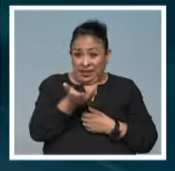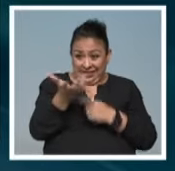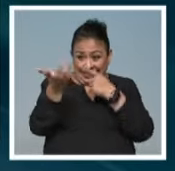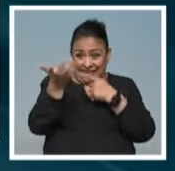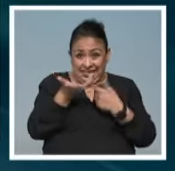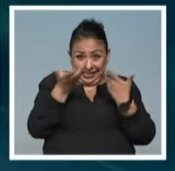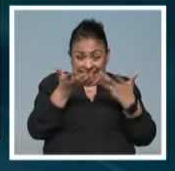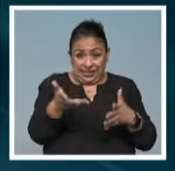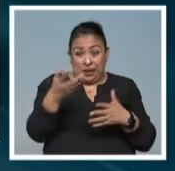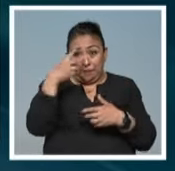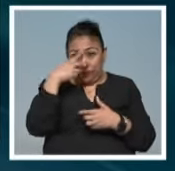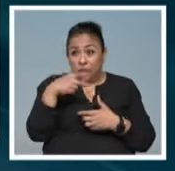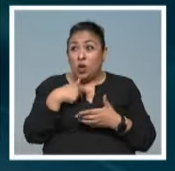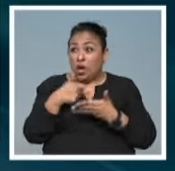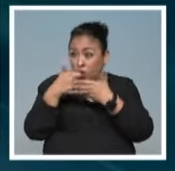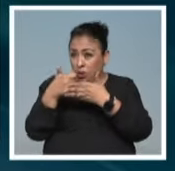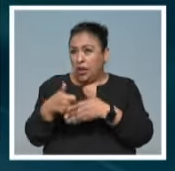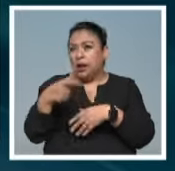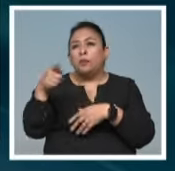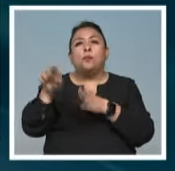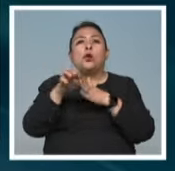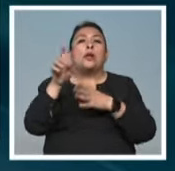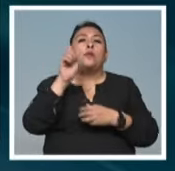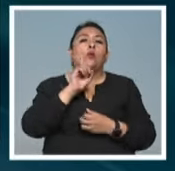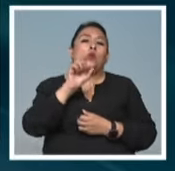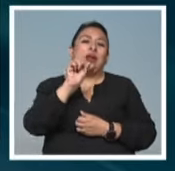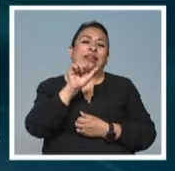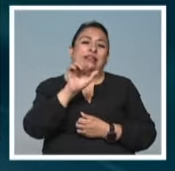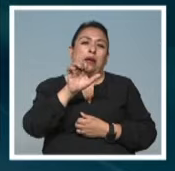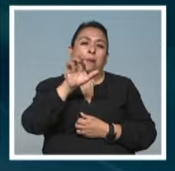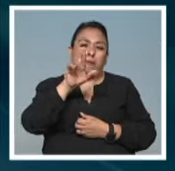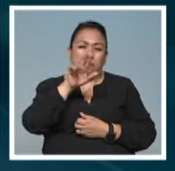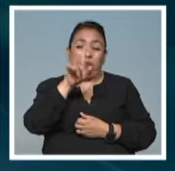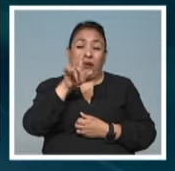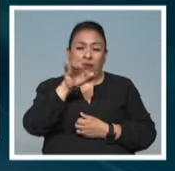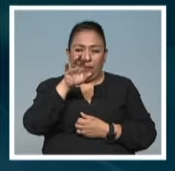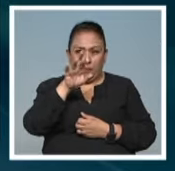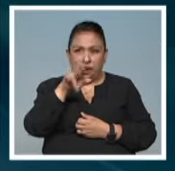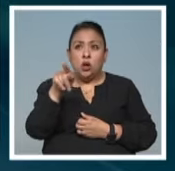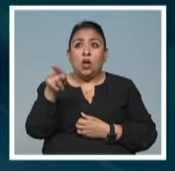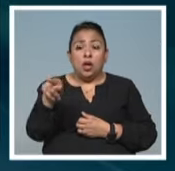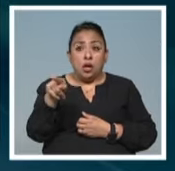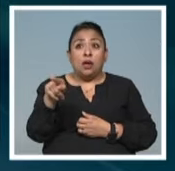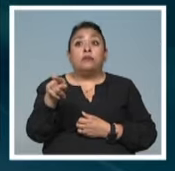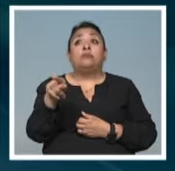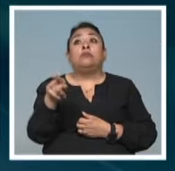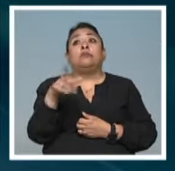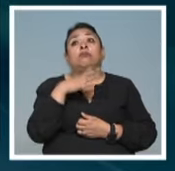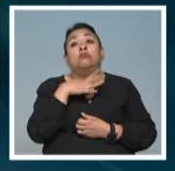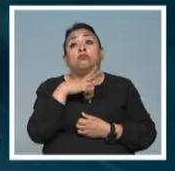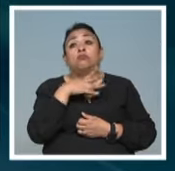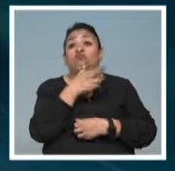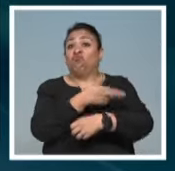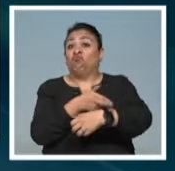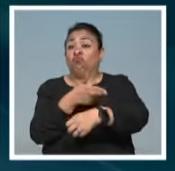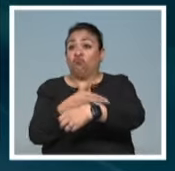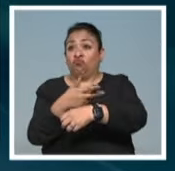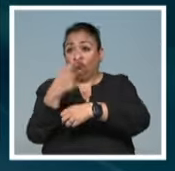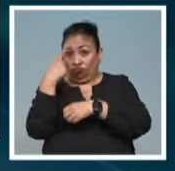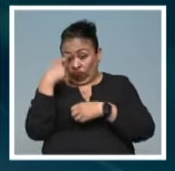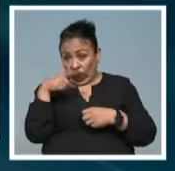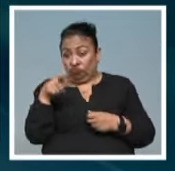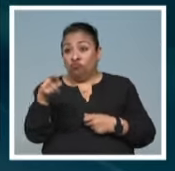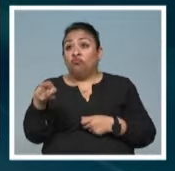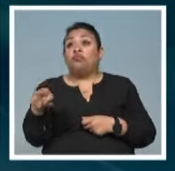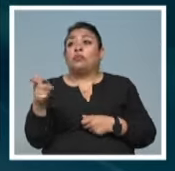México, ayudarlos. Por ejemplo, a María Zambrano, él movió intereses, digamos, para